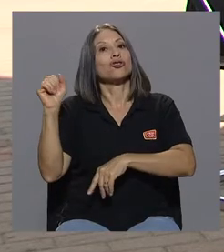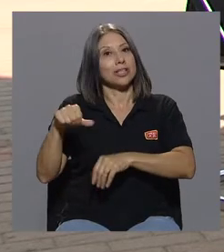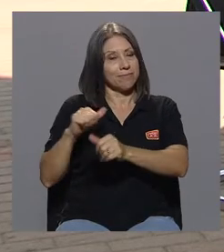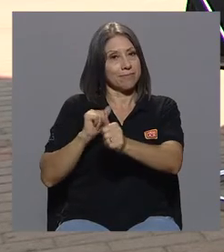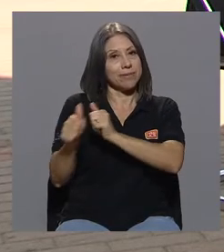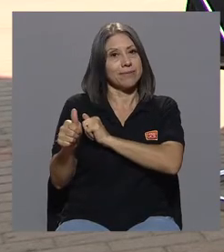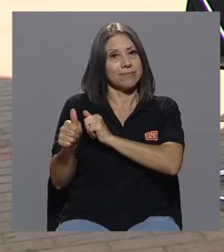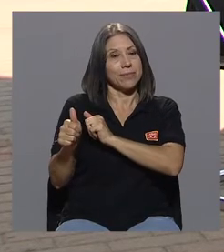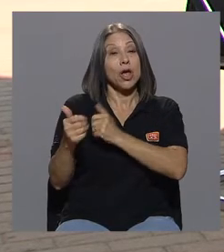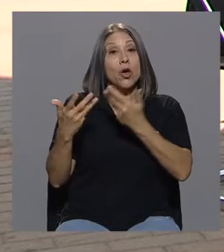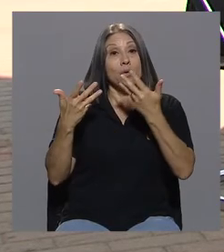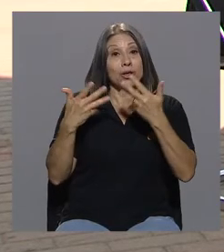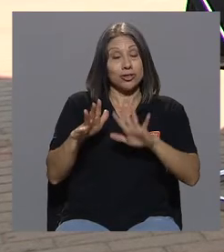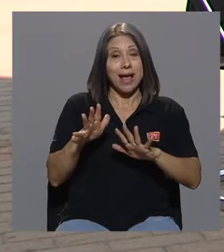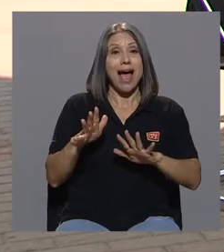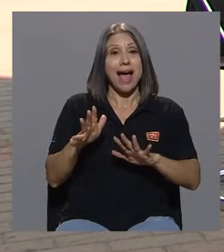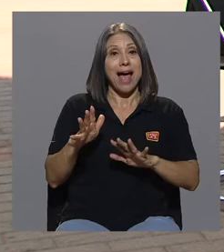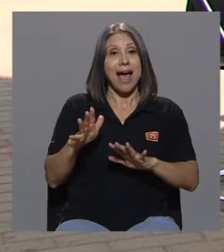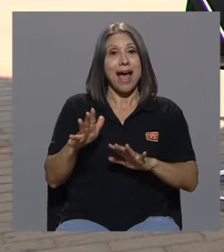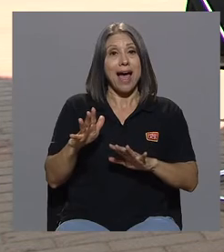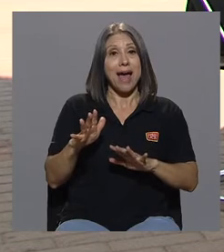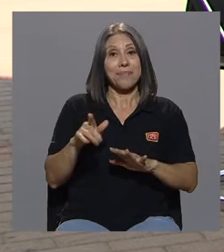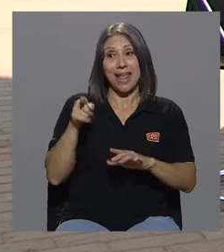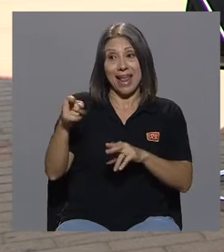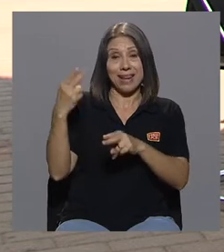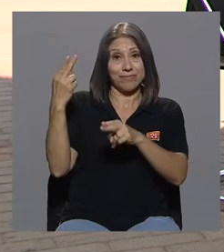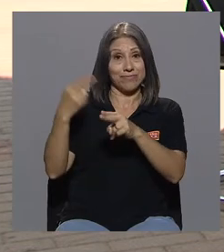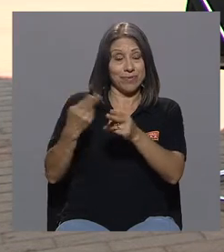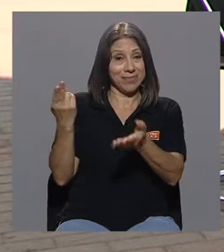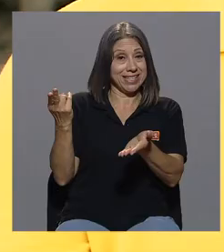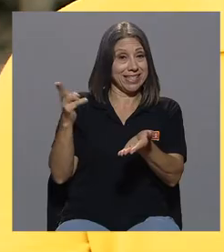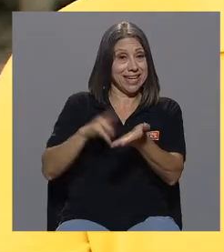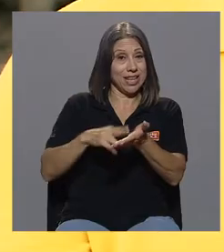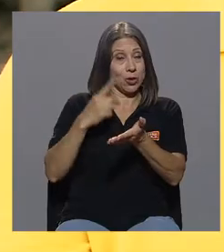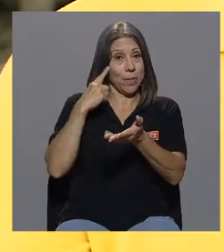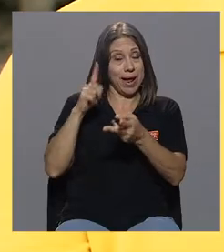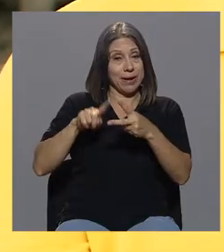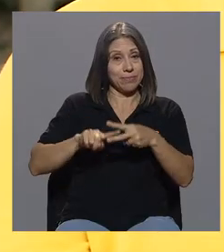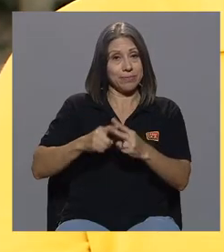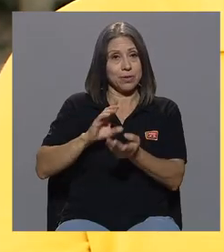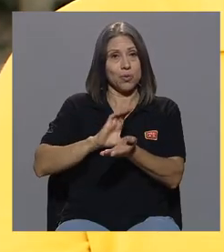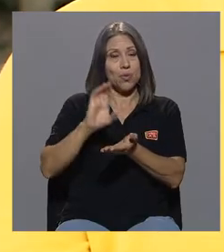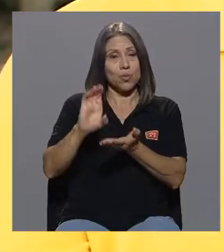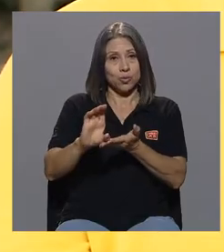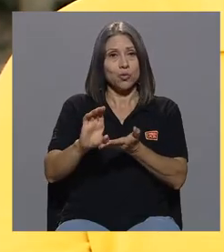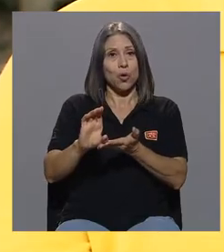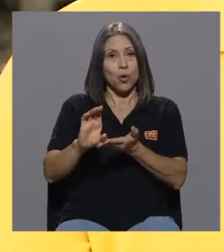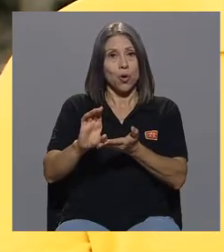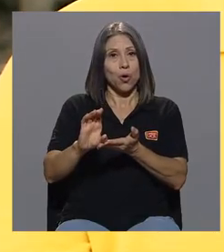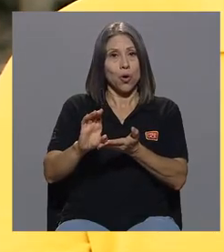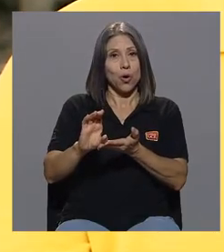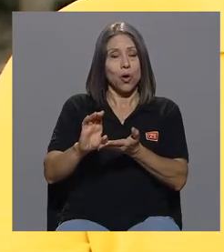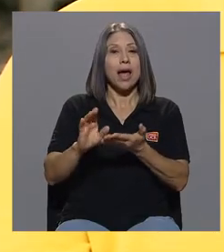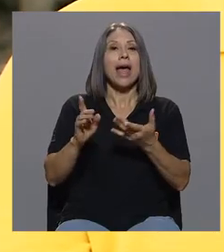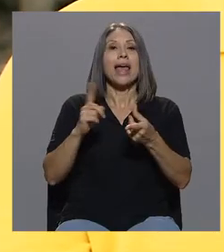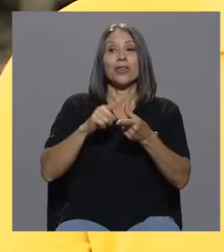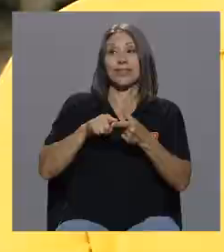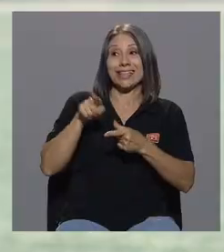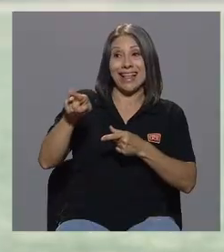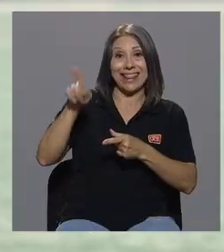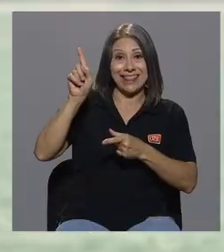cuando ya queda inscrito para realizar el curso, le mandan a hacer todas las pruebas